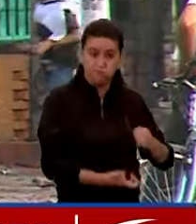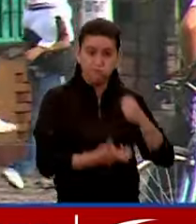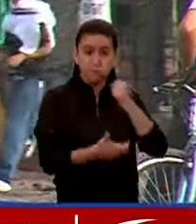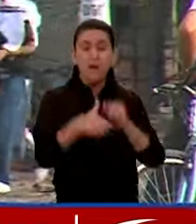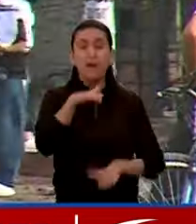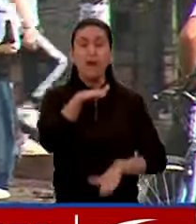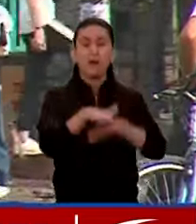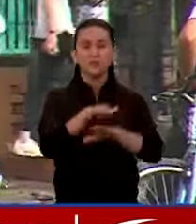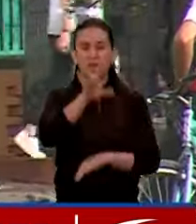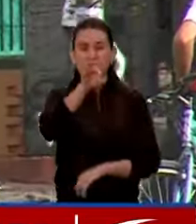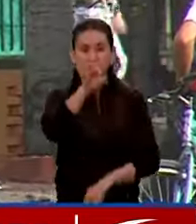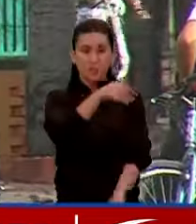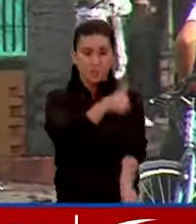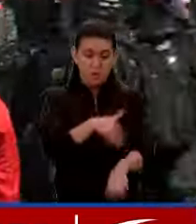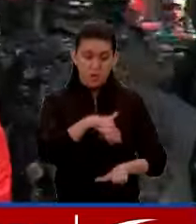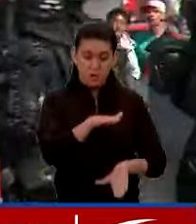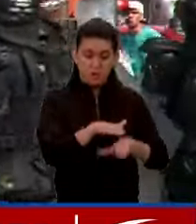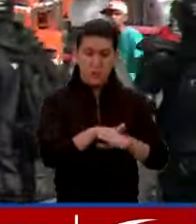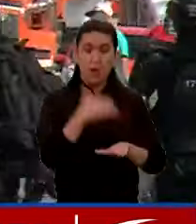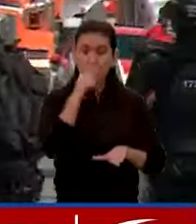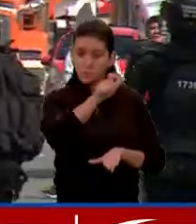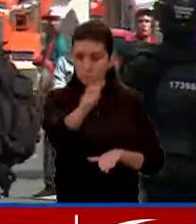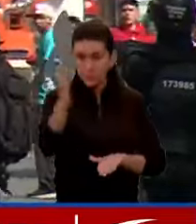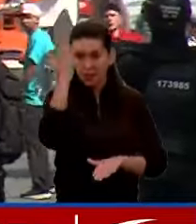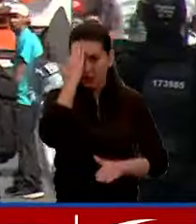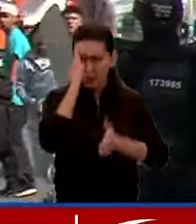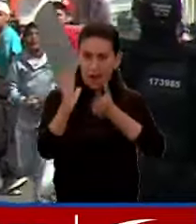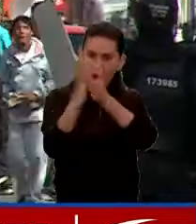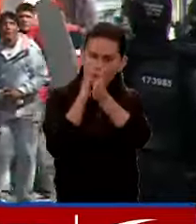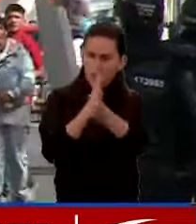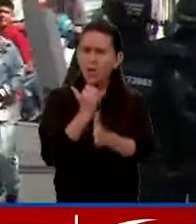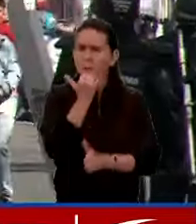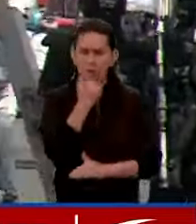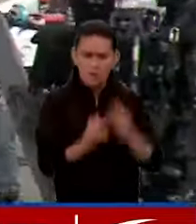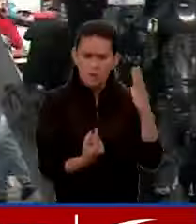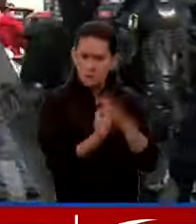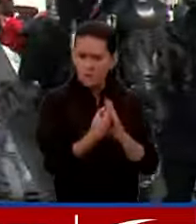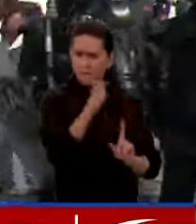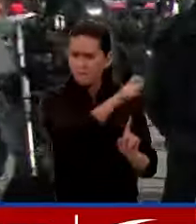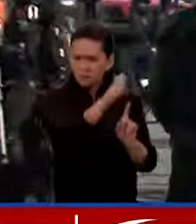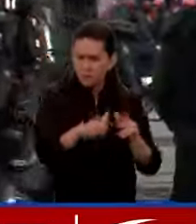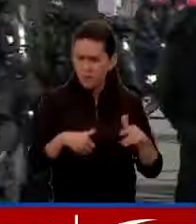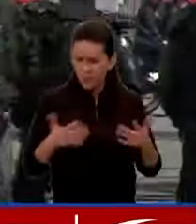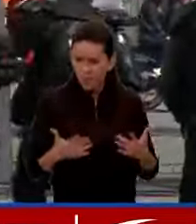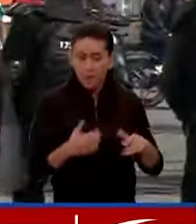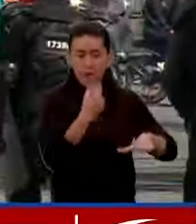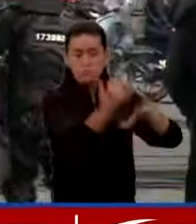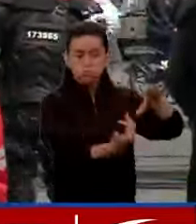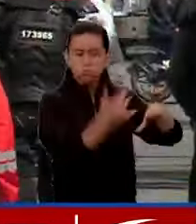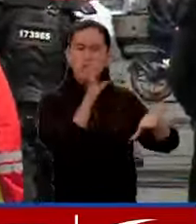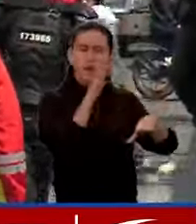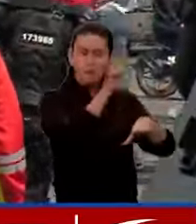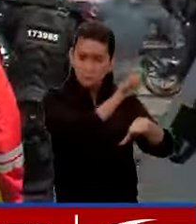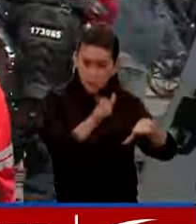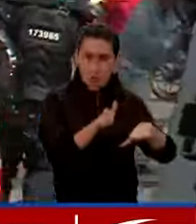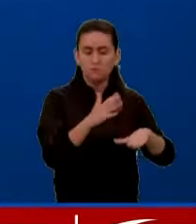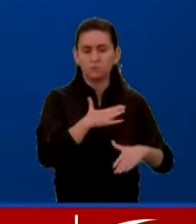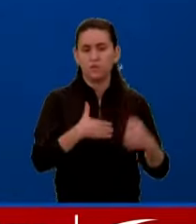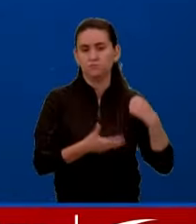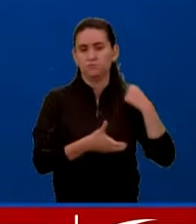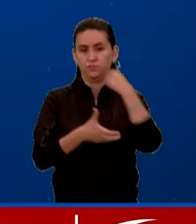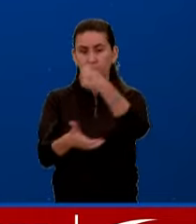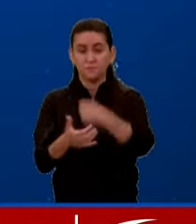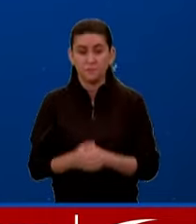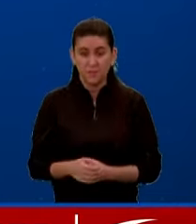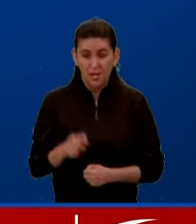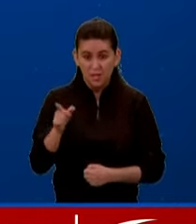15 millones de pesos a quien suministra información sobre los responsables de la quema del bus. Son actos criminales en los que